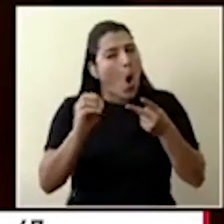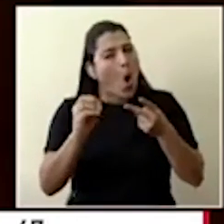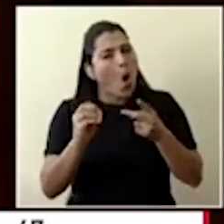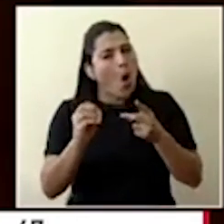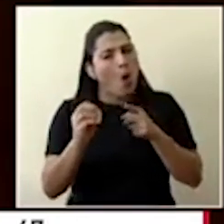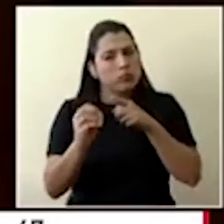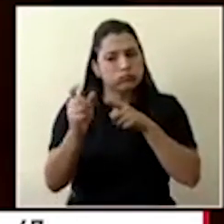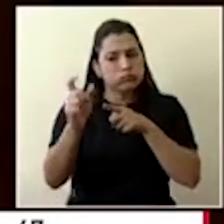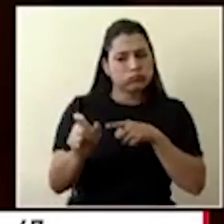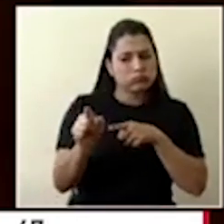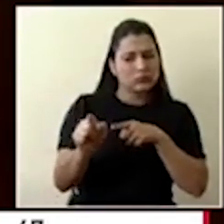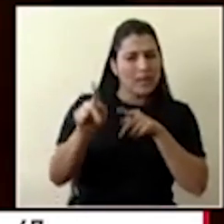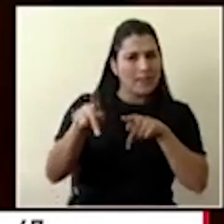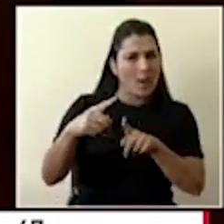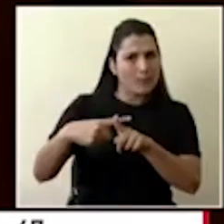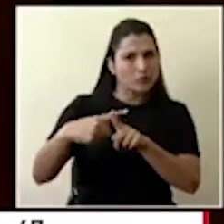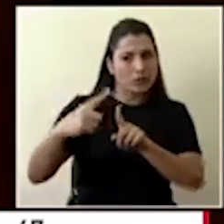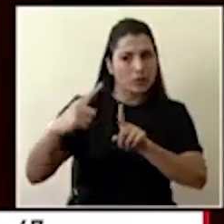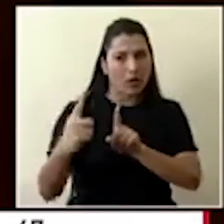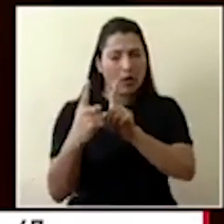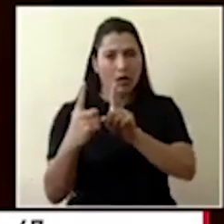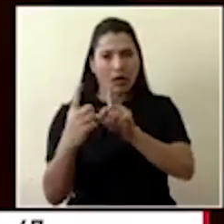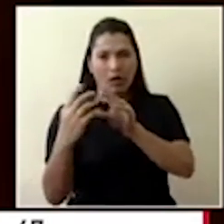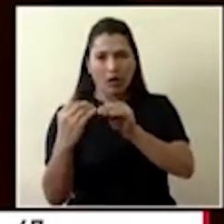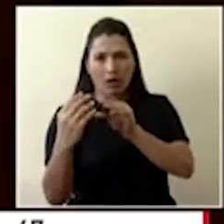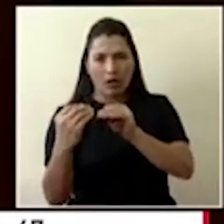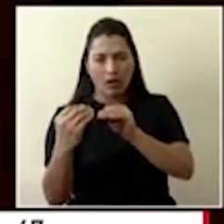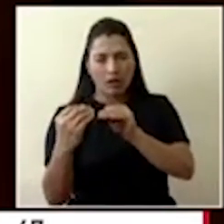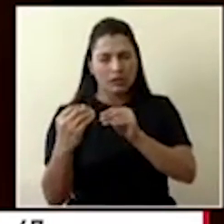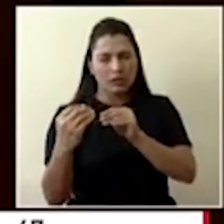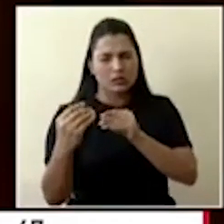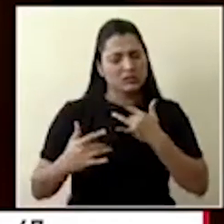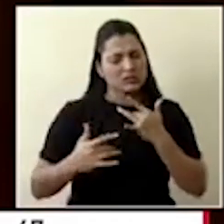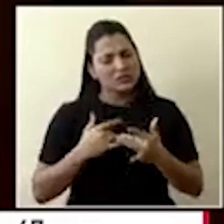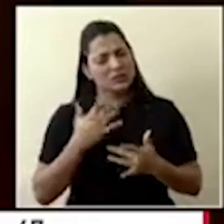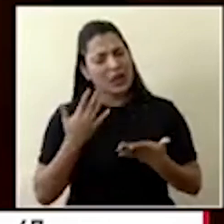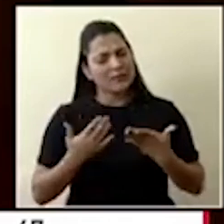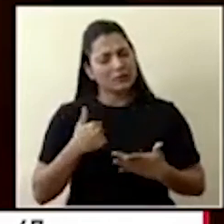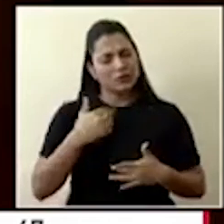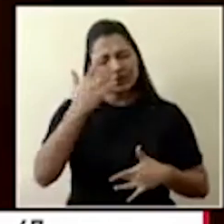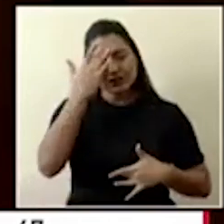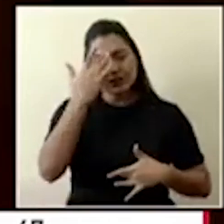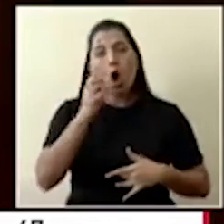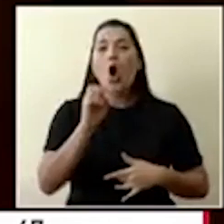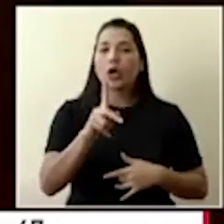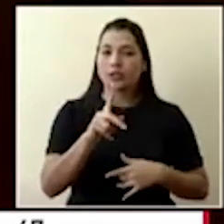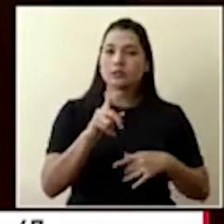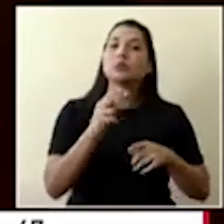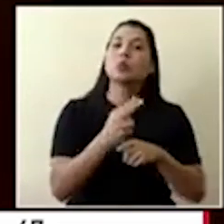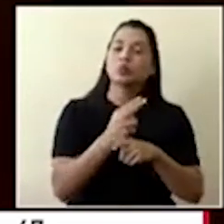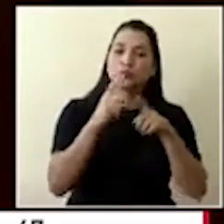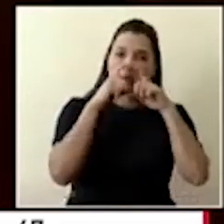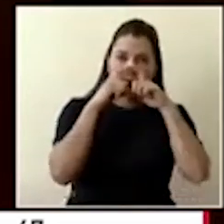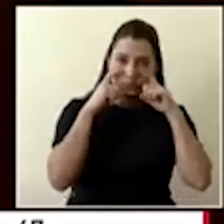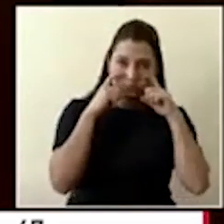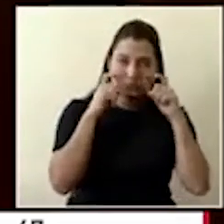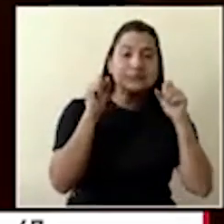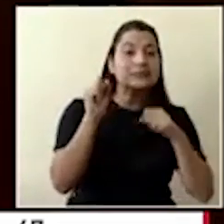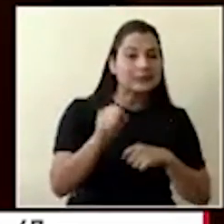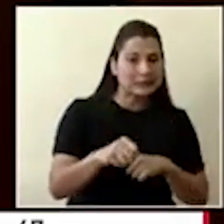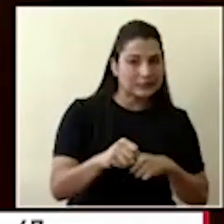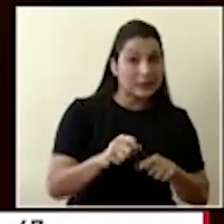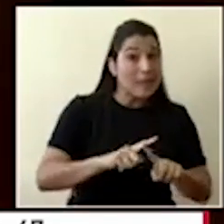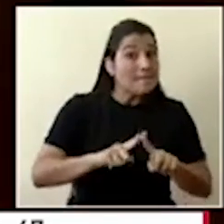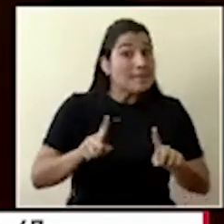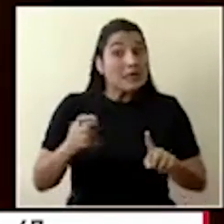sospechoso positivo, sí está bien que las usen, es una recomendación. El resto, en ningún momento hemos dicho que